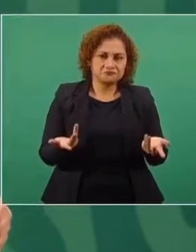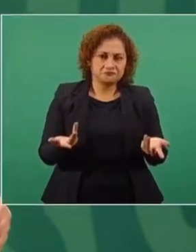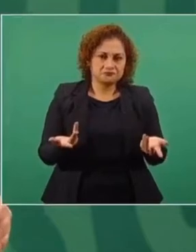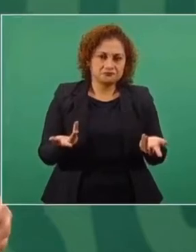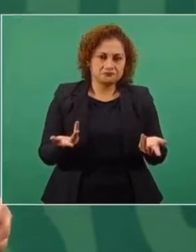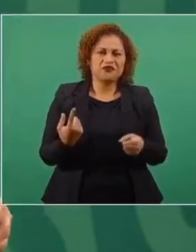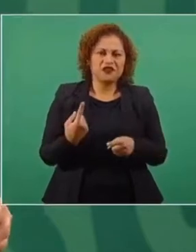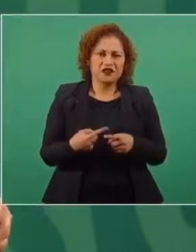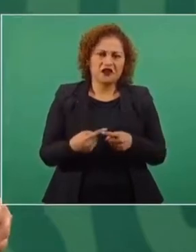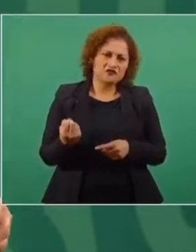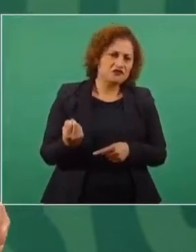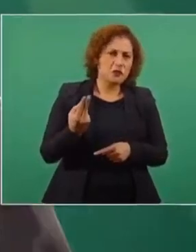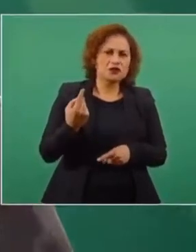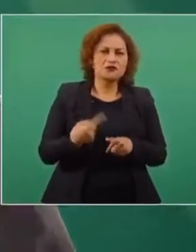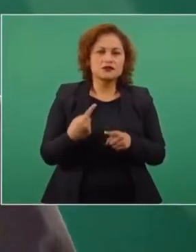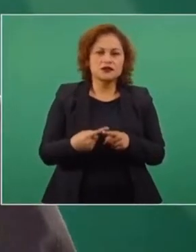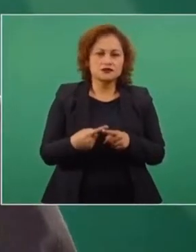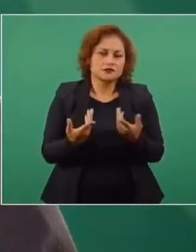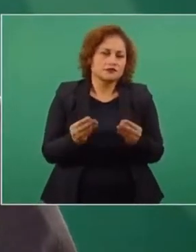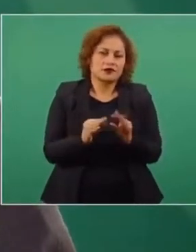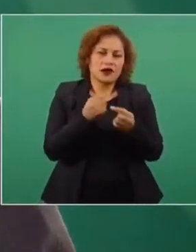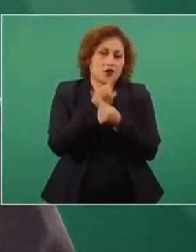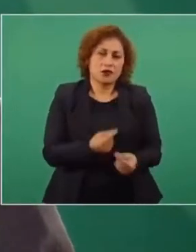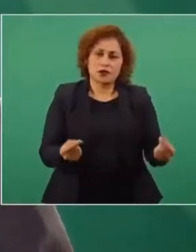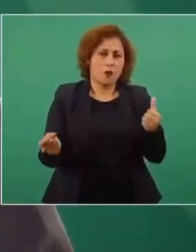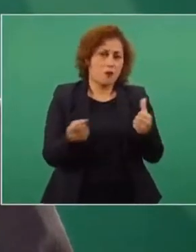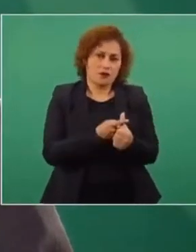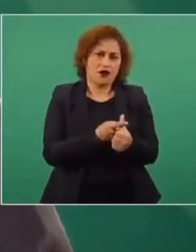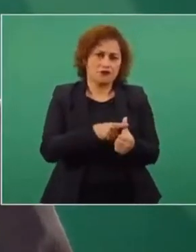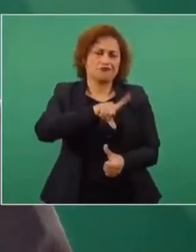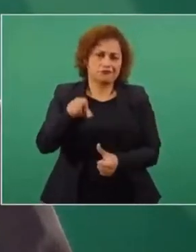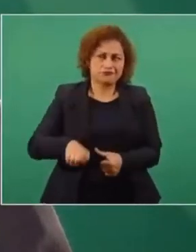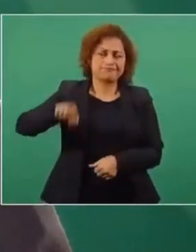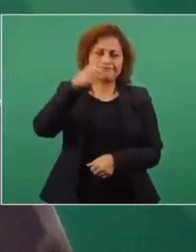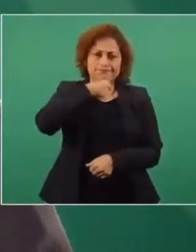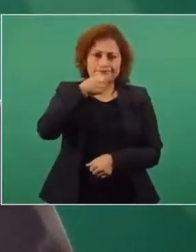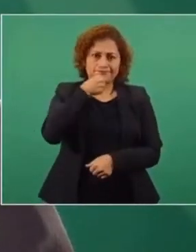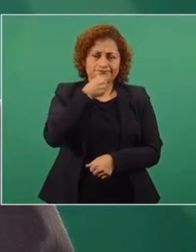privilegiados serían los niños y los adultos mayores.